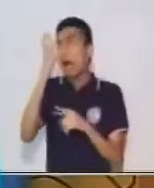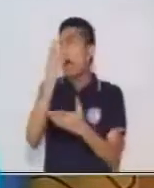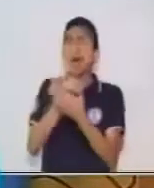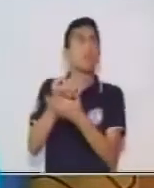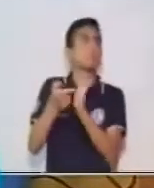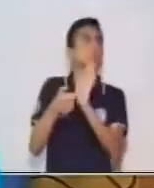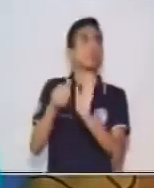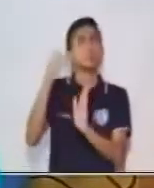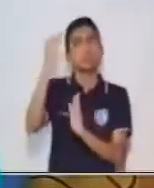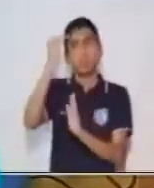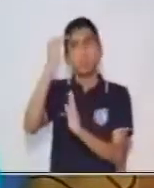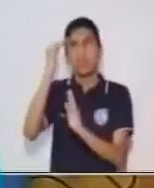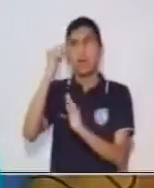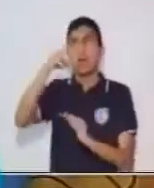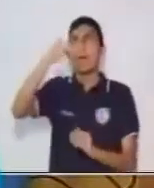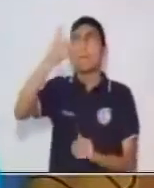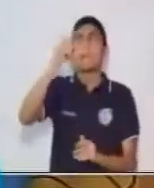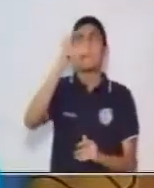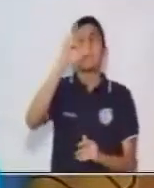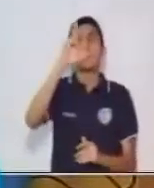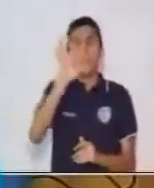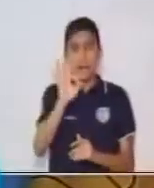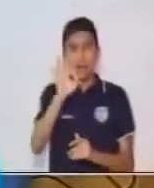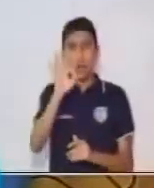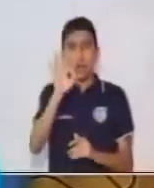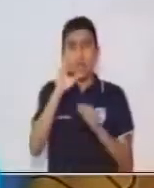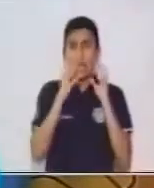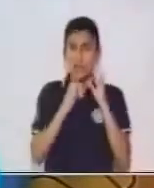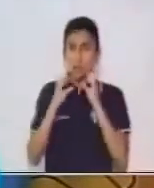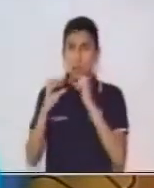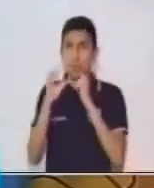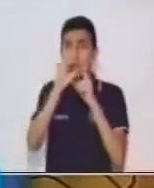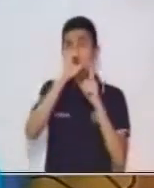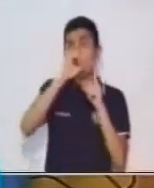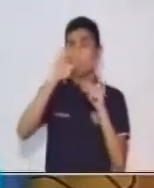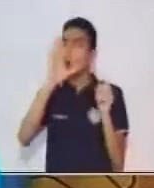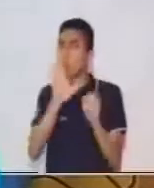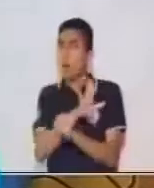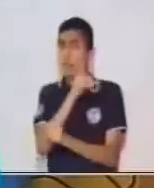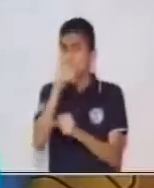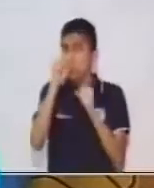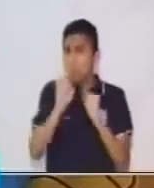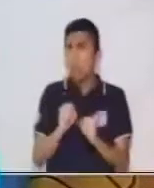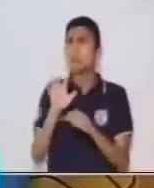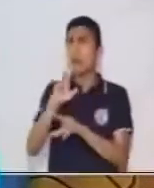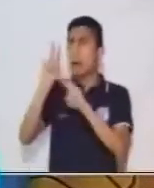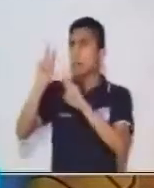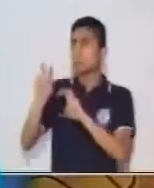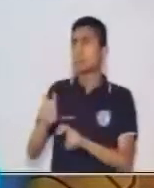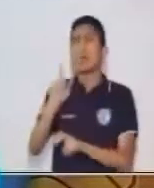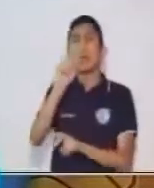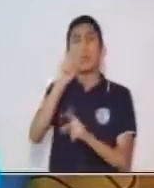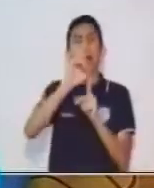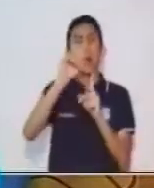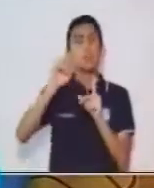la macroestructura de una oración compuesta. Podemos verificar que en una oración simple casi